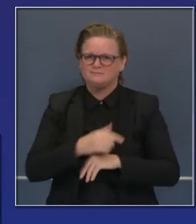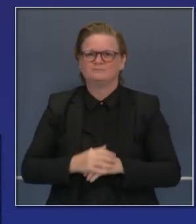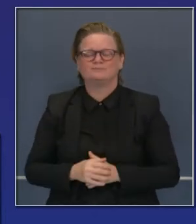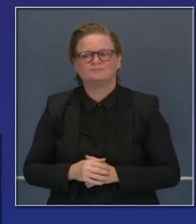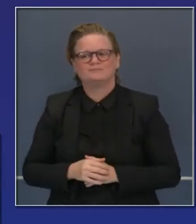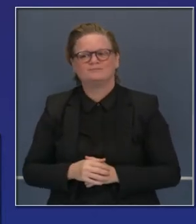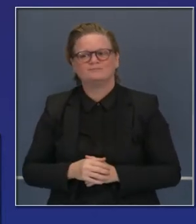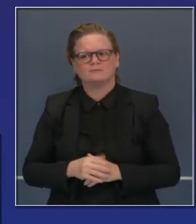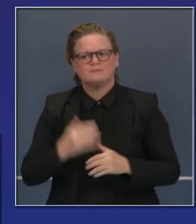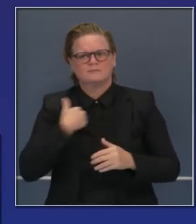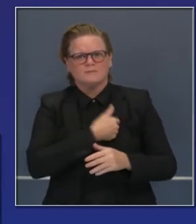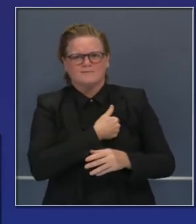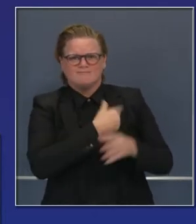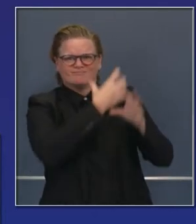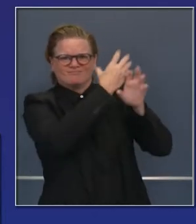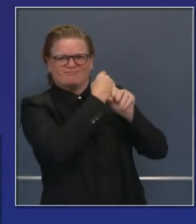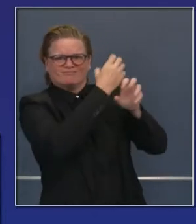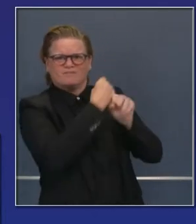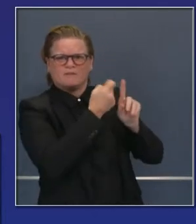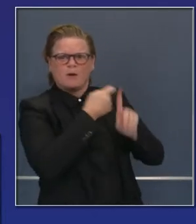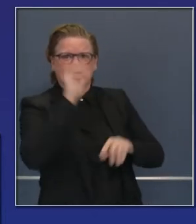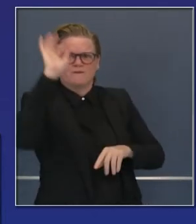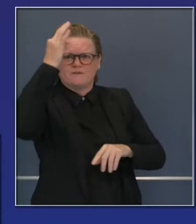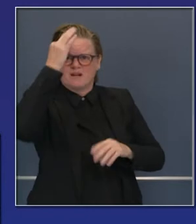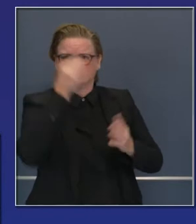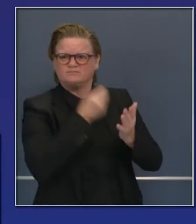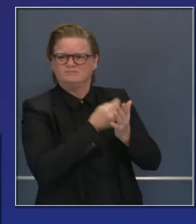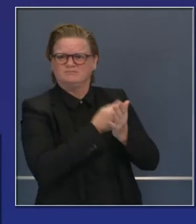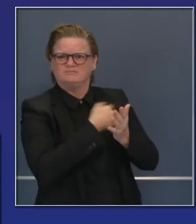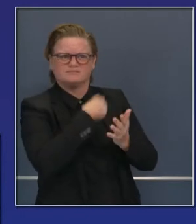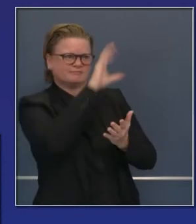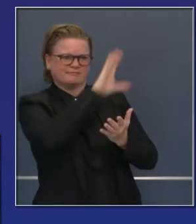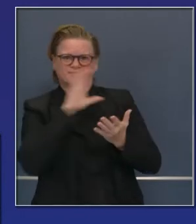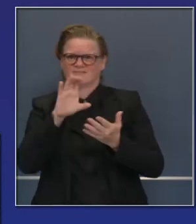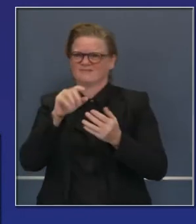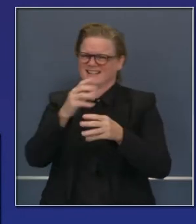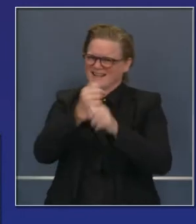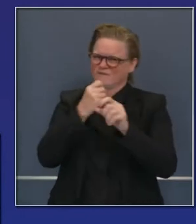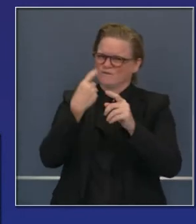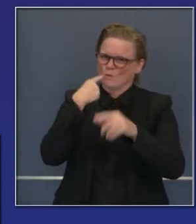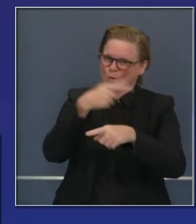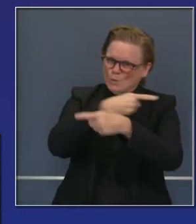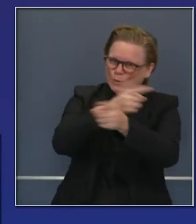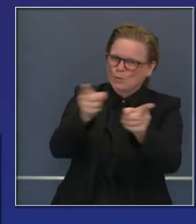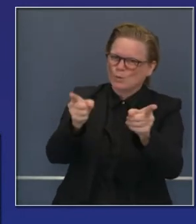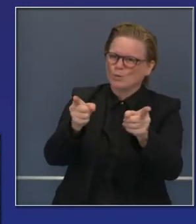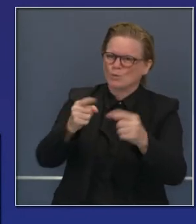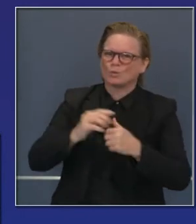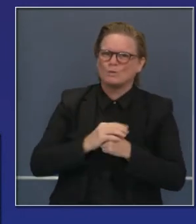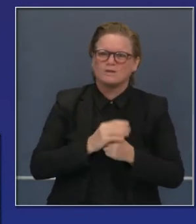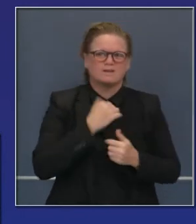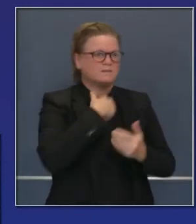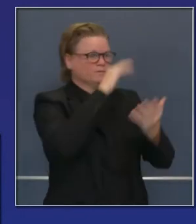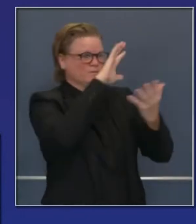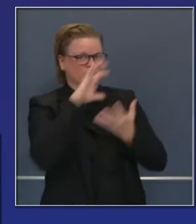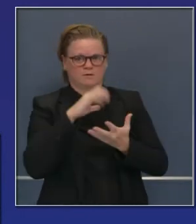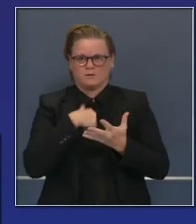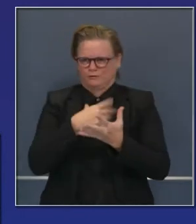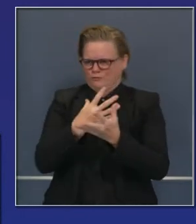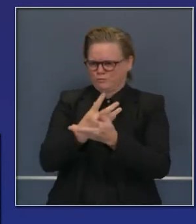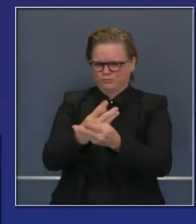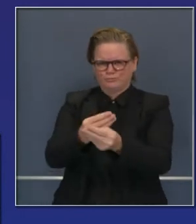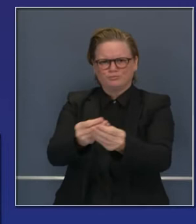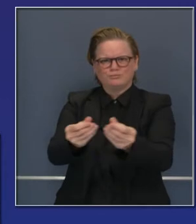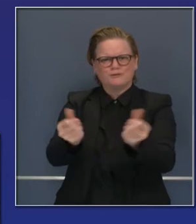distribuido este dinero en el estado de California. Más de 100 mil millones de dólares desde que inició la pandemia. Me doy